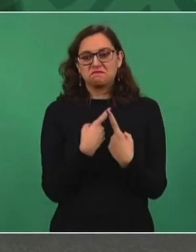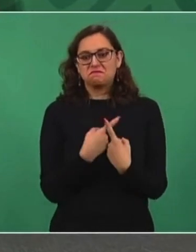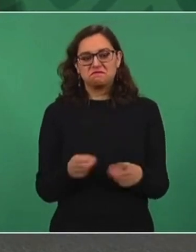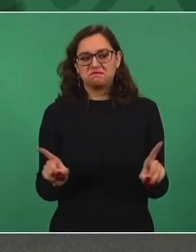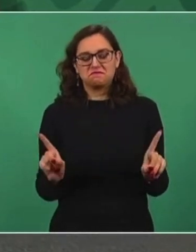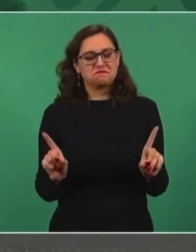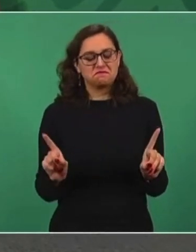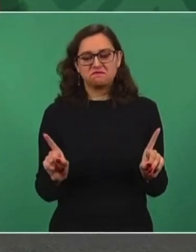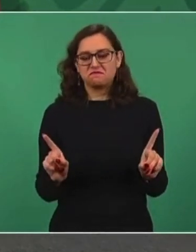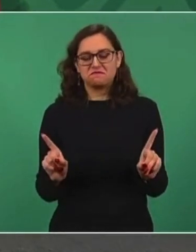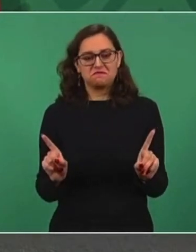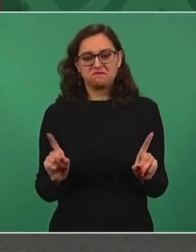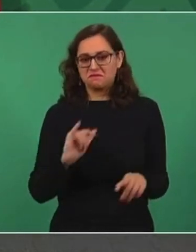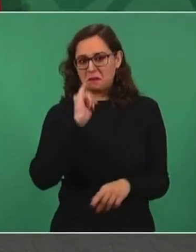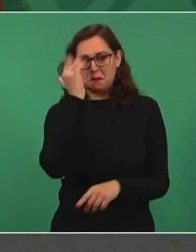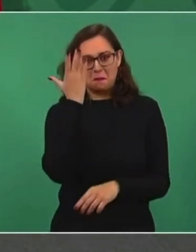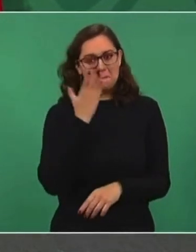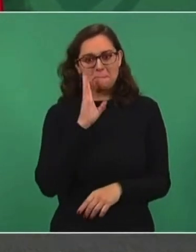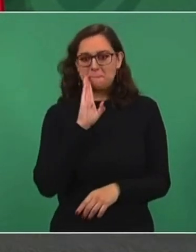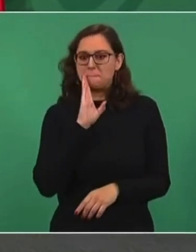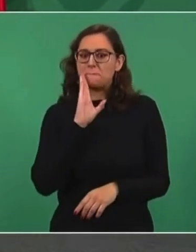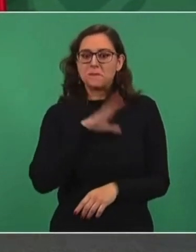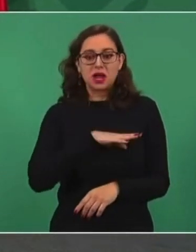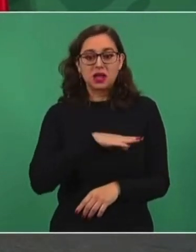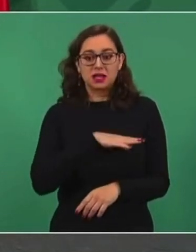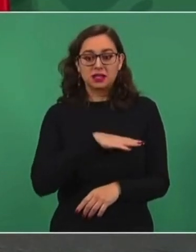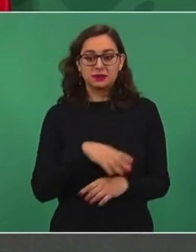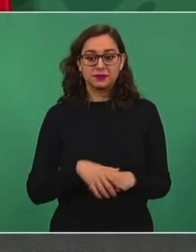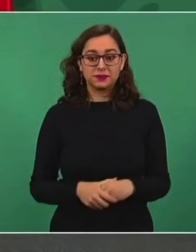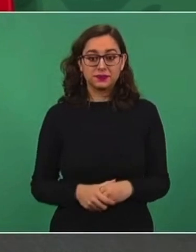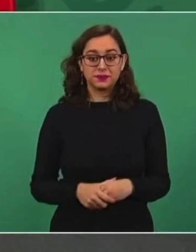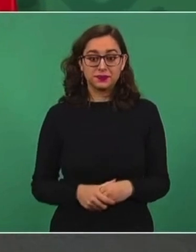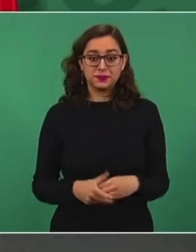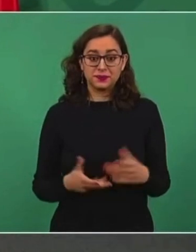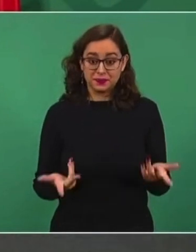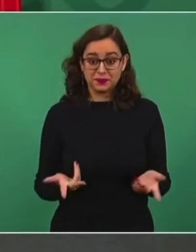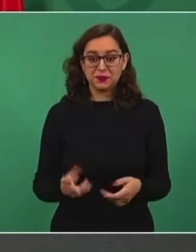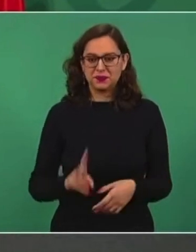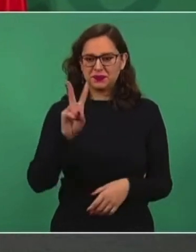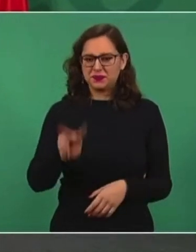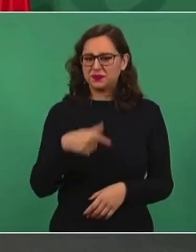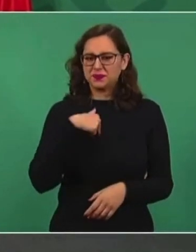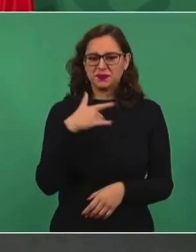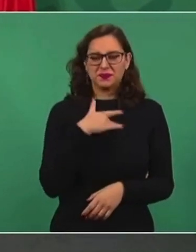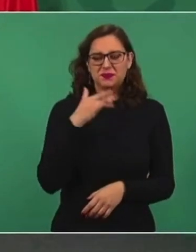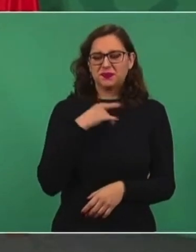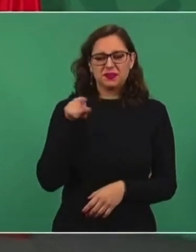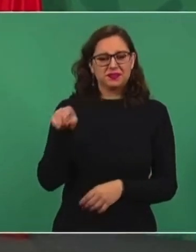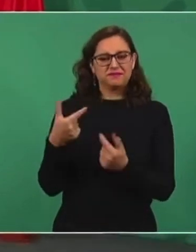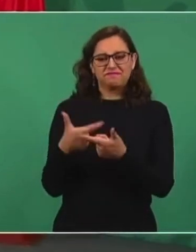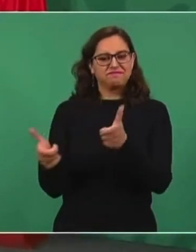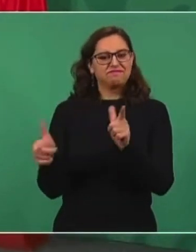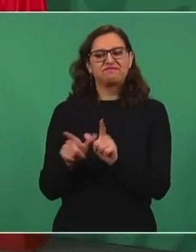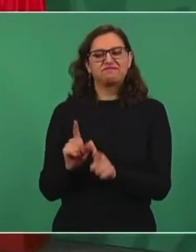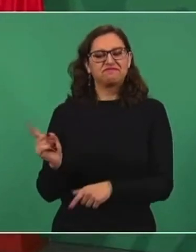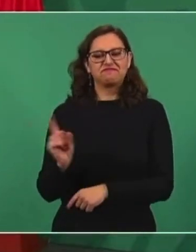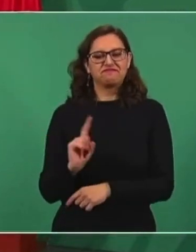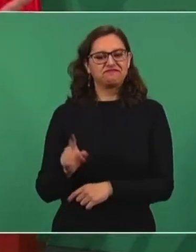por eso hasta me da desconfianza. Ya ven que